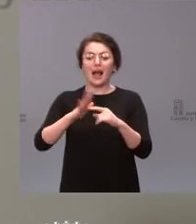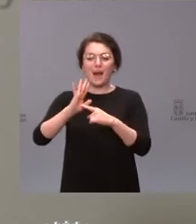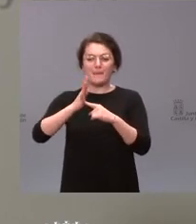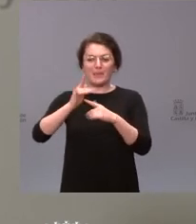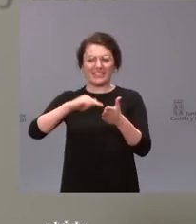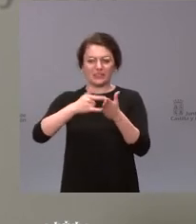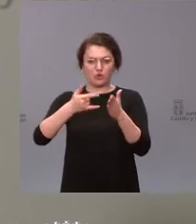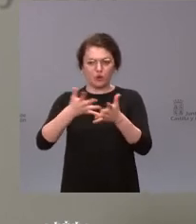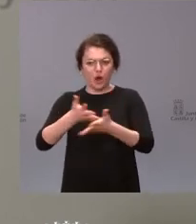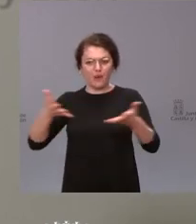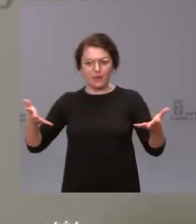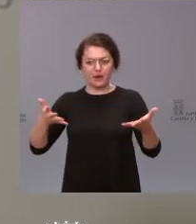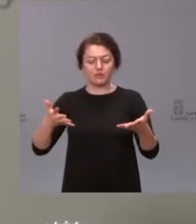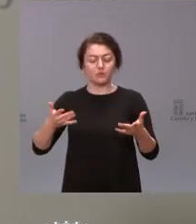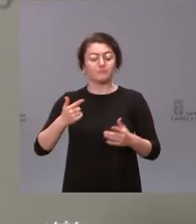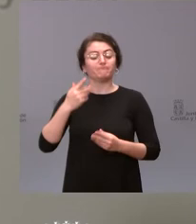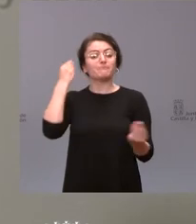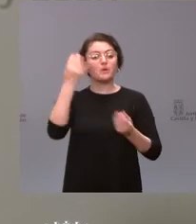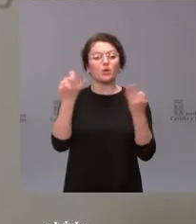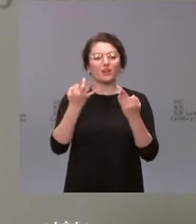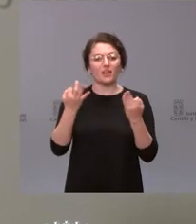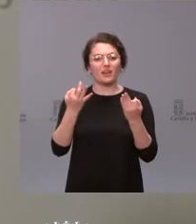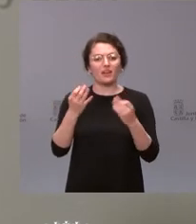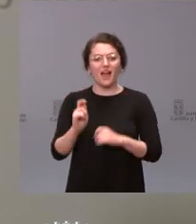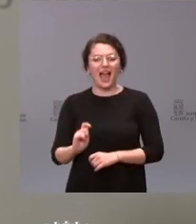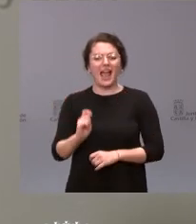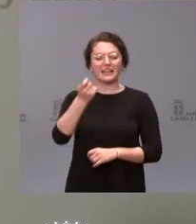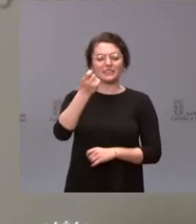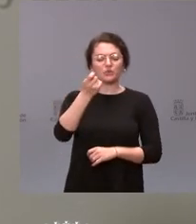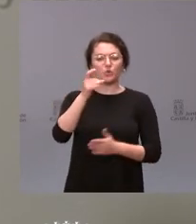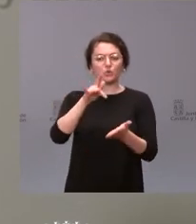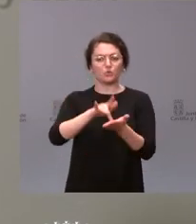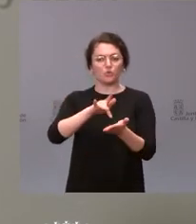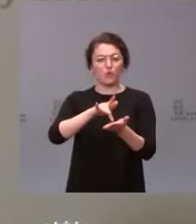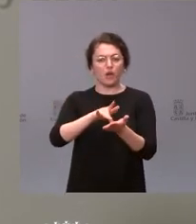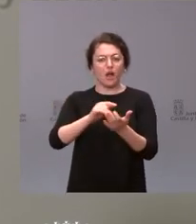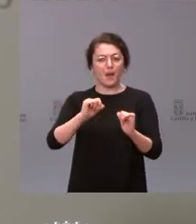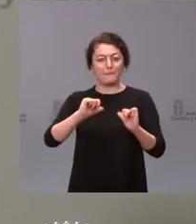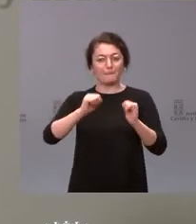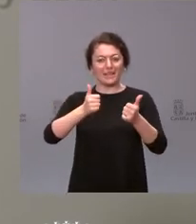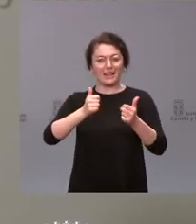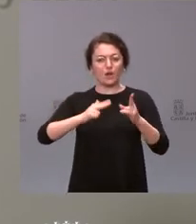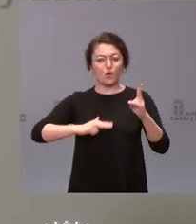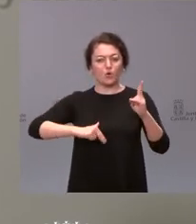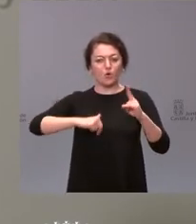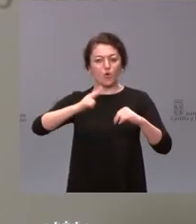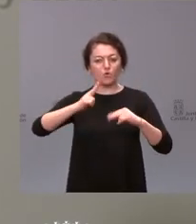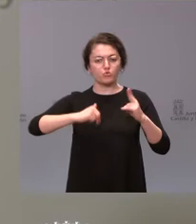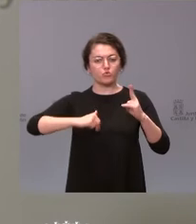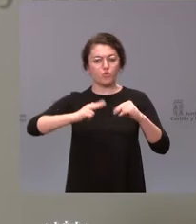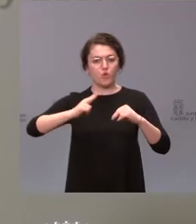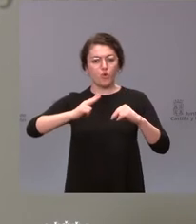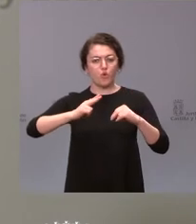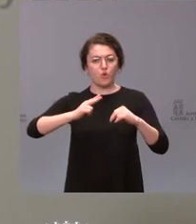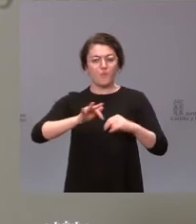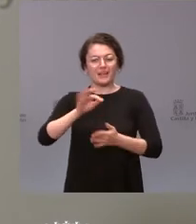reflexión. Es el hecho de que es un éxito el que en su momento se pusiera en marcha la construcción y el servicio por parte de la Junta de